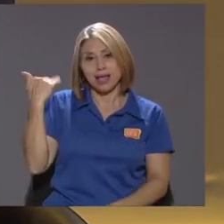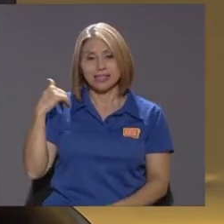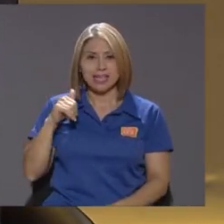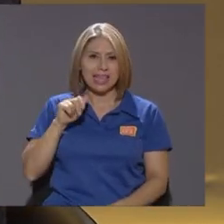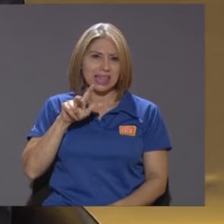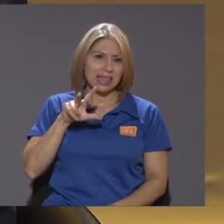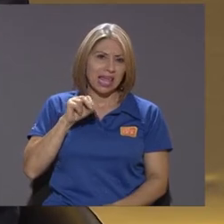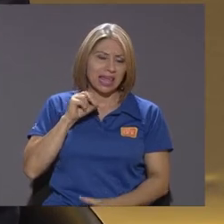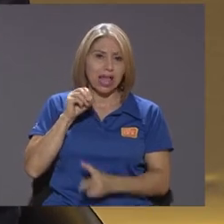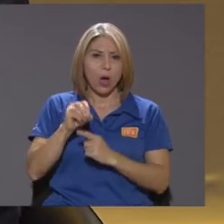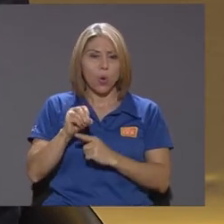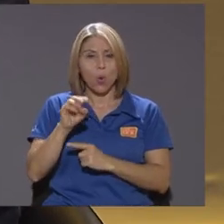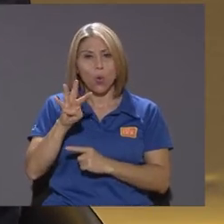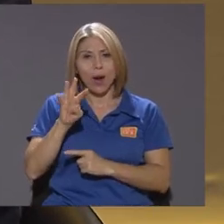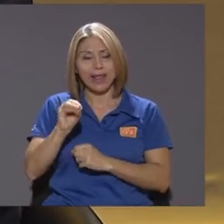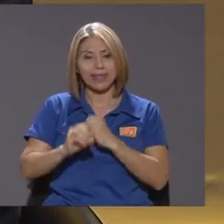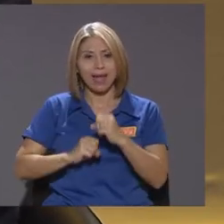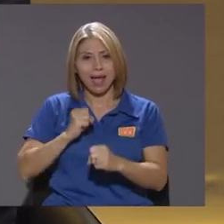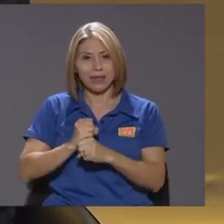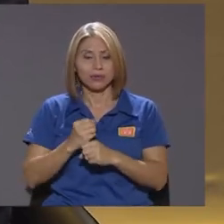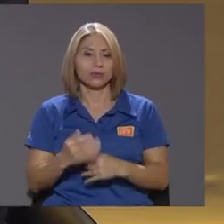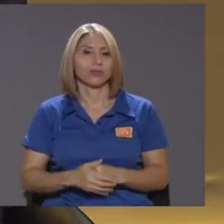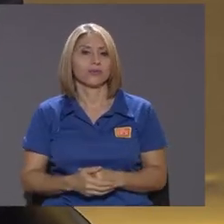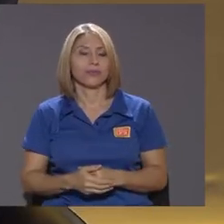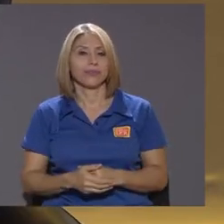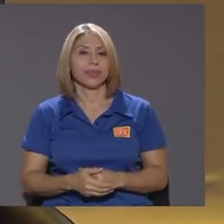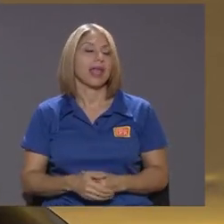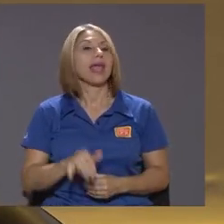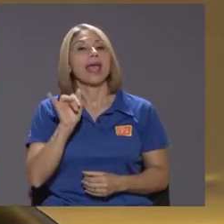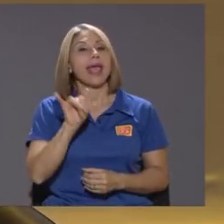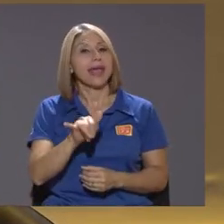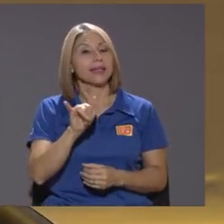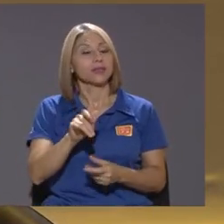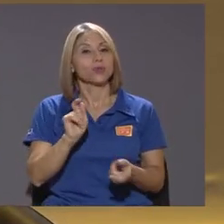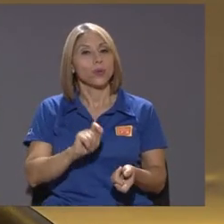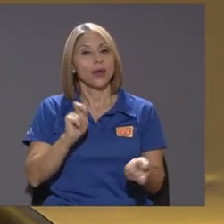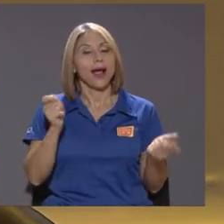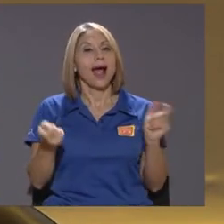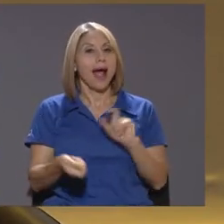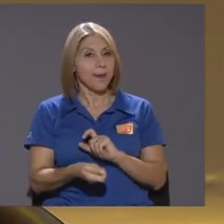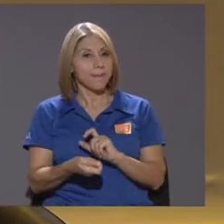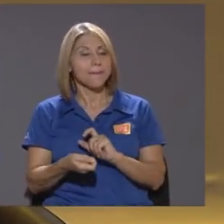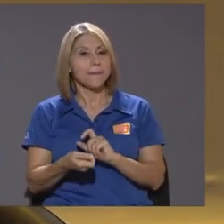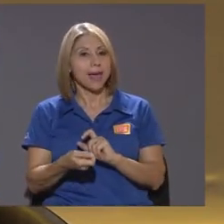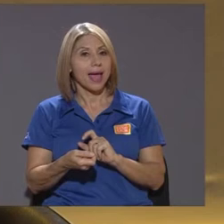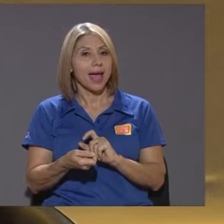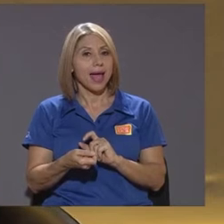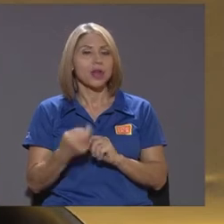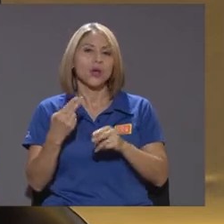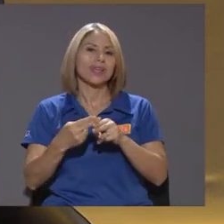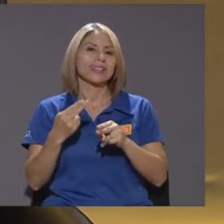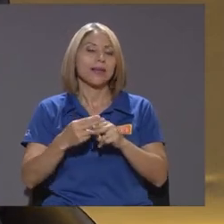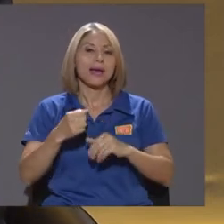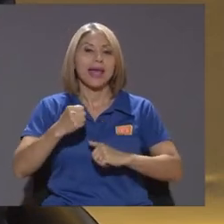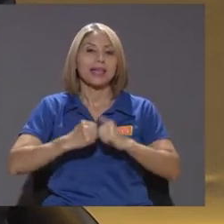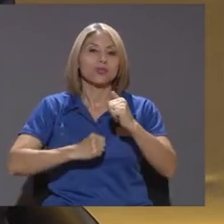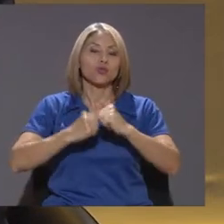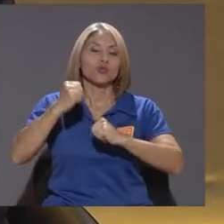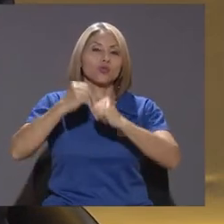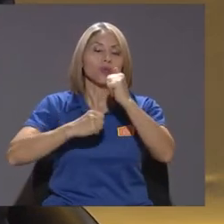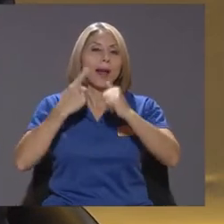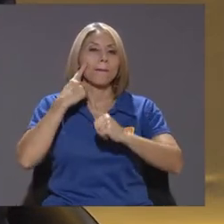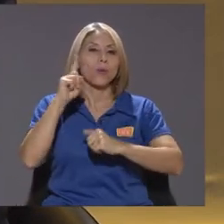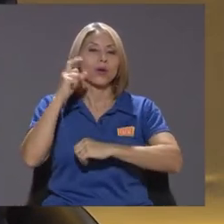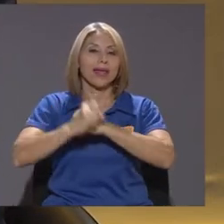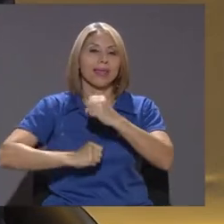40 años y esto cambia lo que llamamos la estructura por edad de la